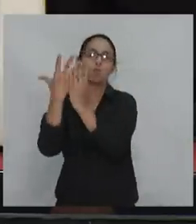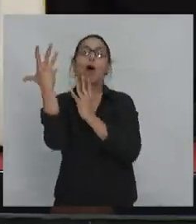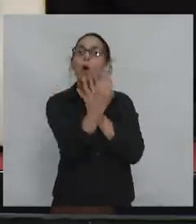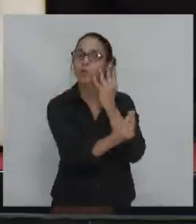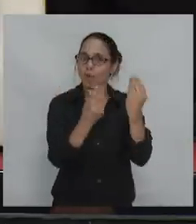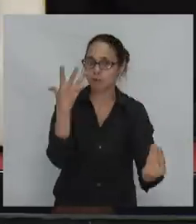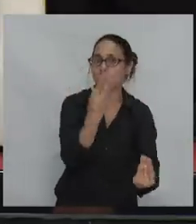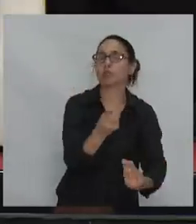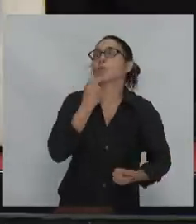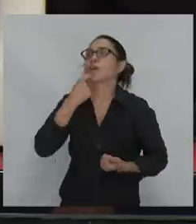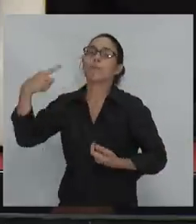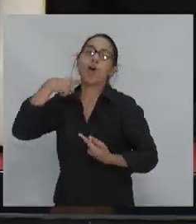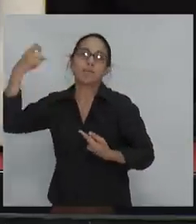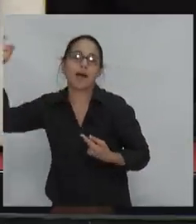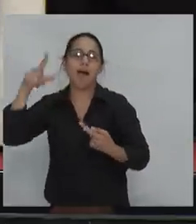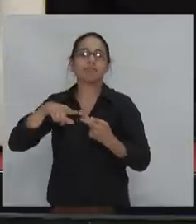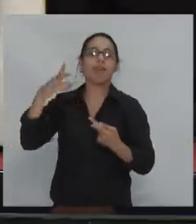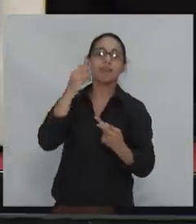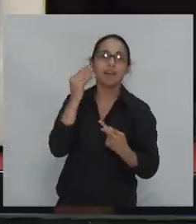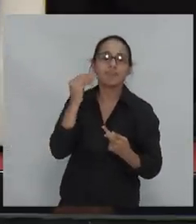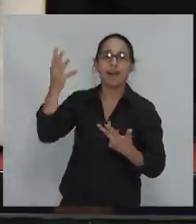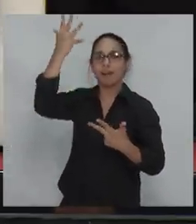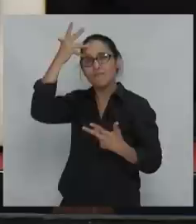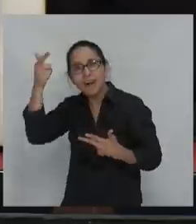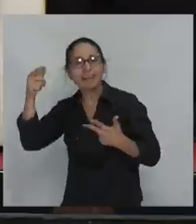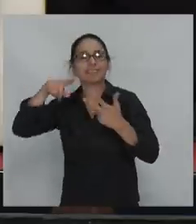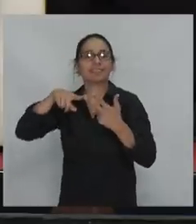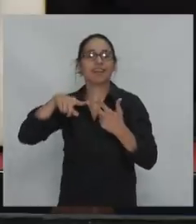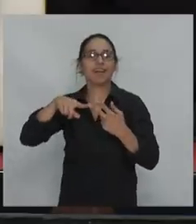España, miramos a Inglaterra, miramos a Francia,